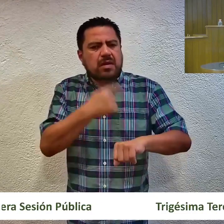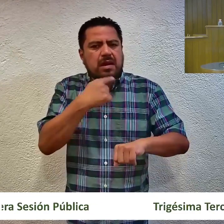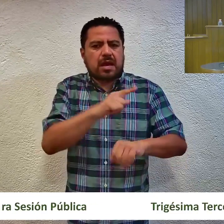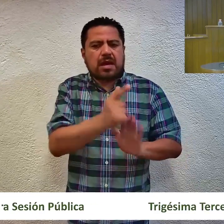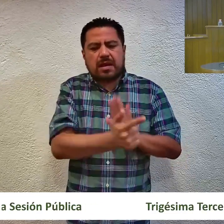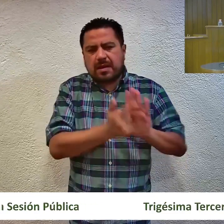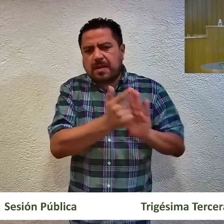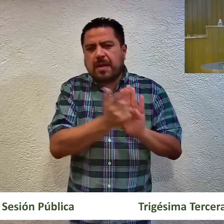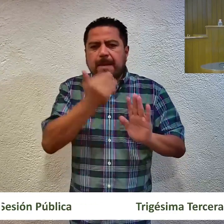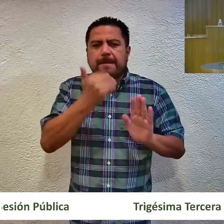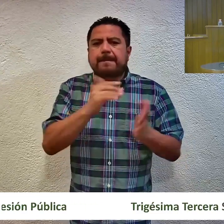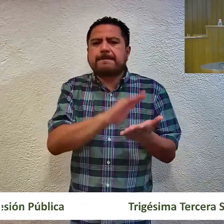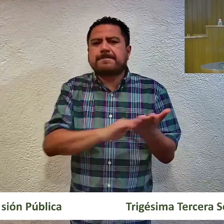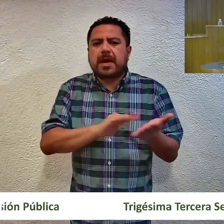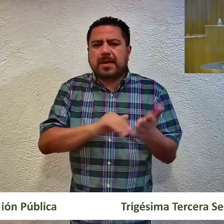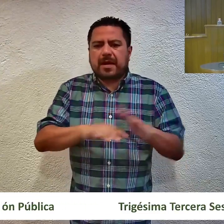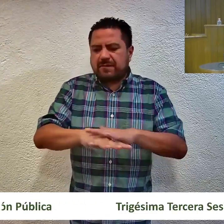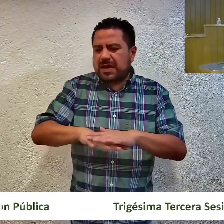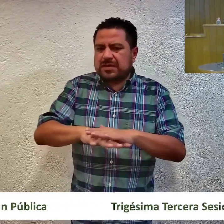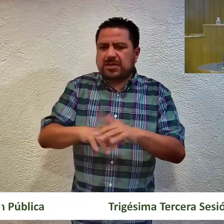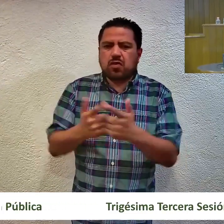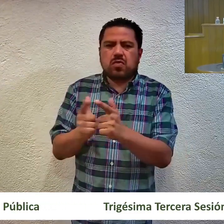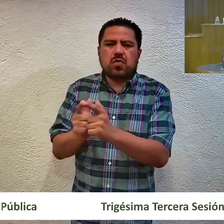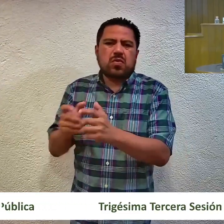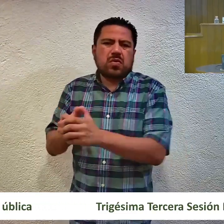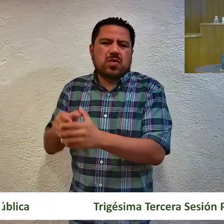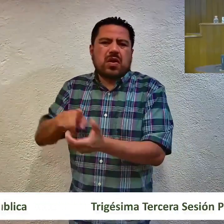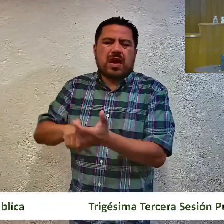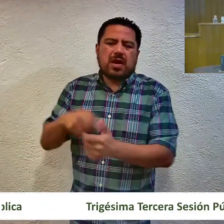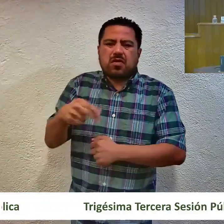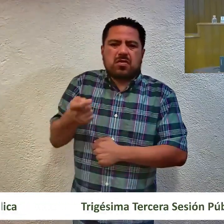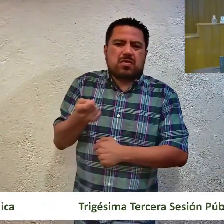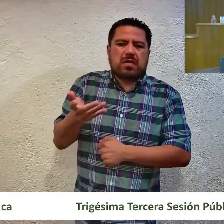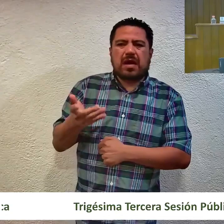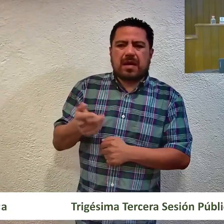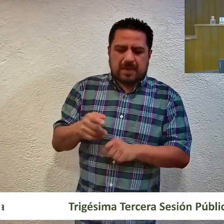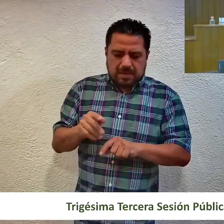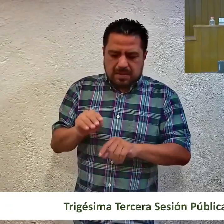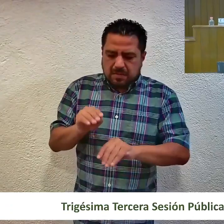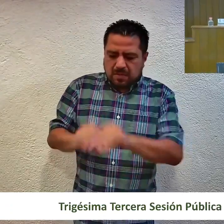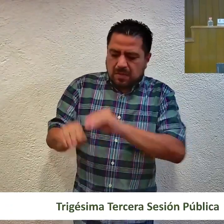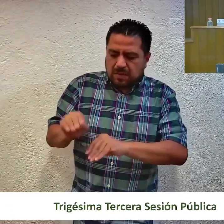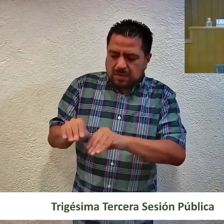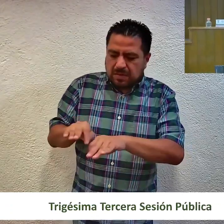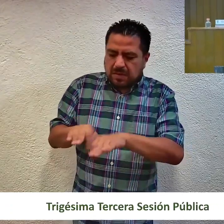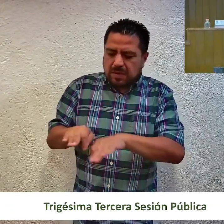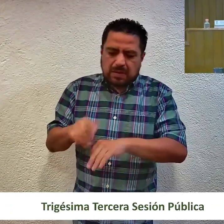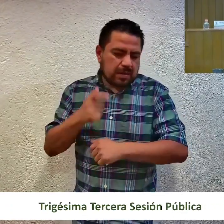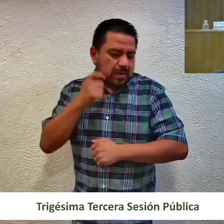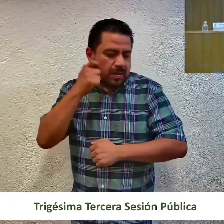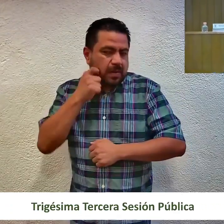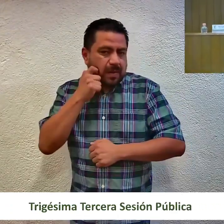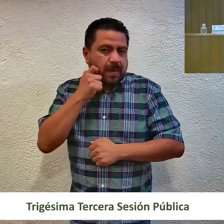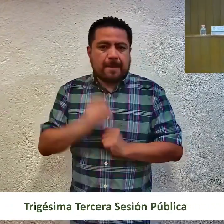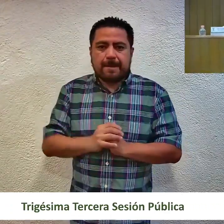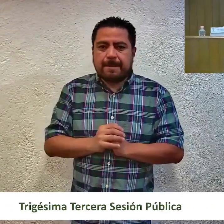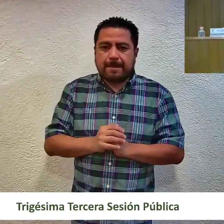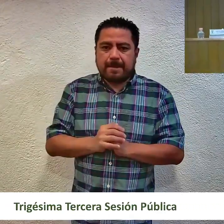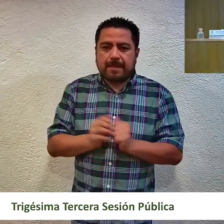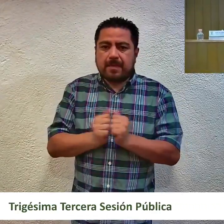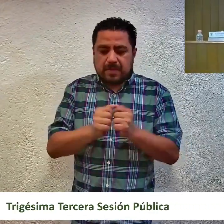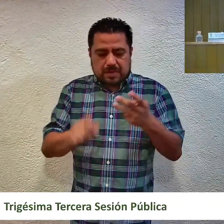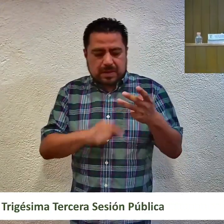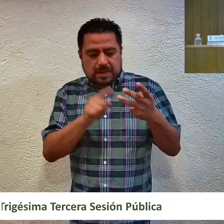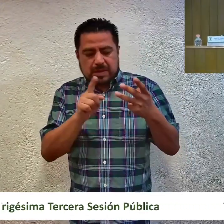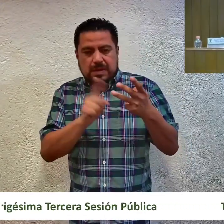legal de los documentos básicos del partido político local denominado Movimiento Laborista Guerrero, realizadas en cumplimiento al punto tercero